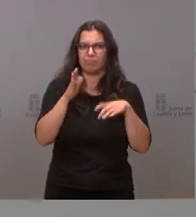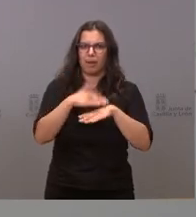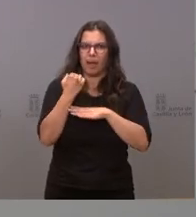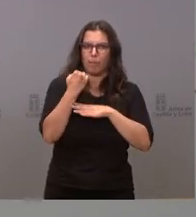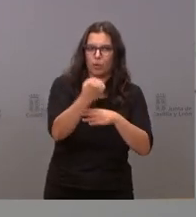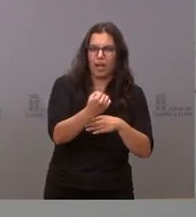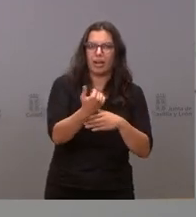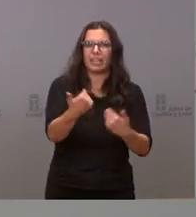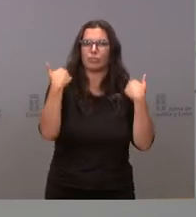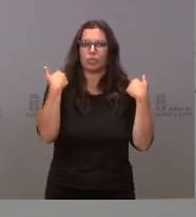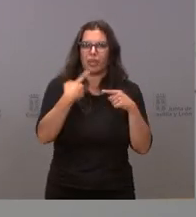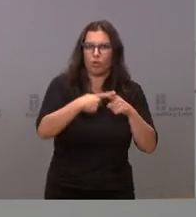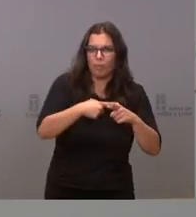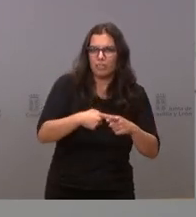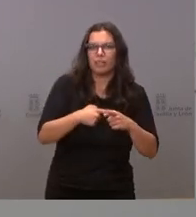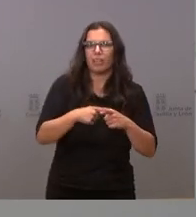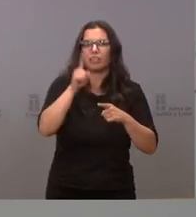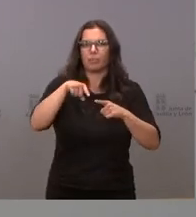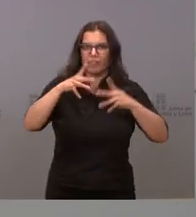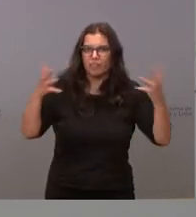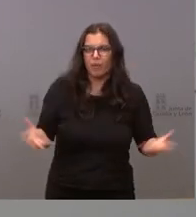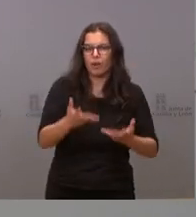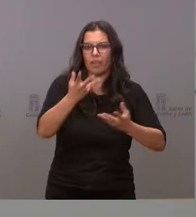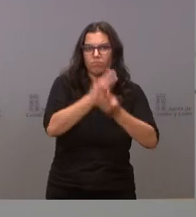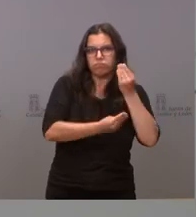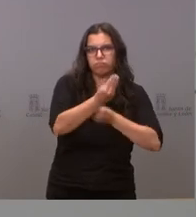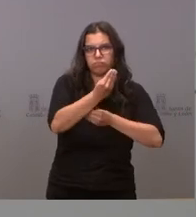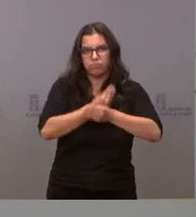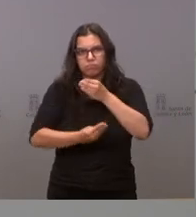corresponsabilidad y de favorecer la natalidad.